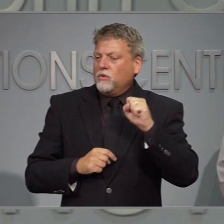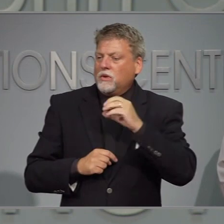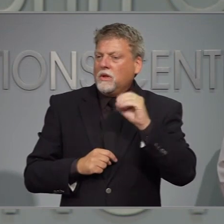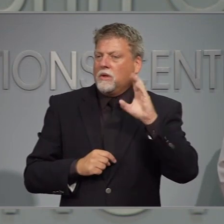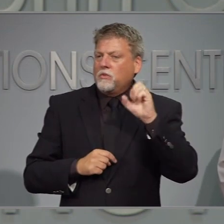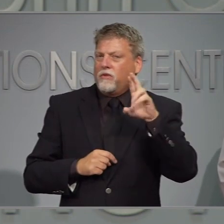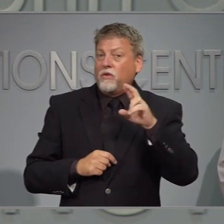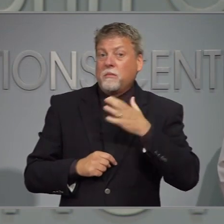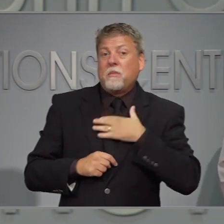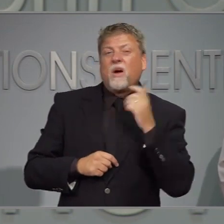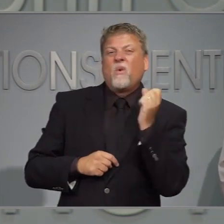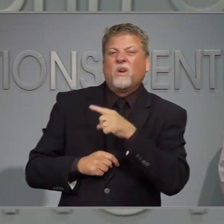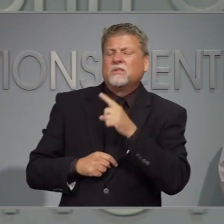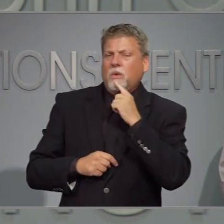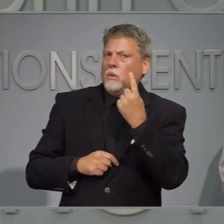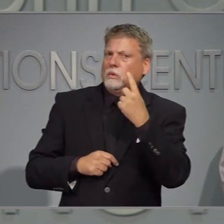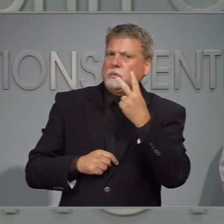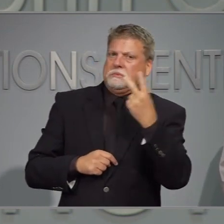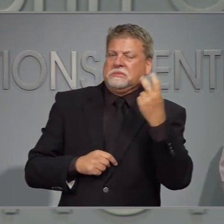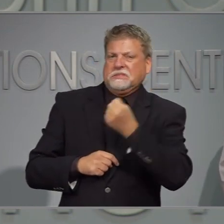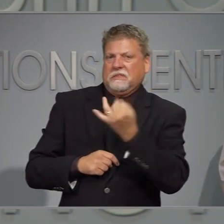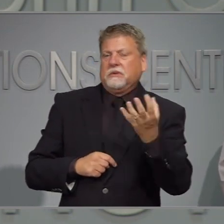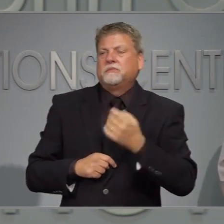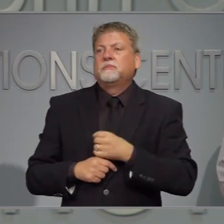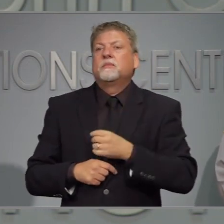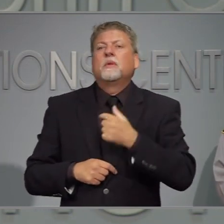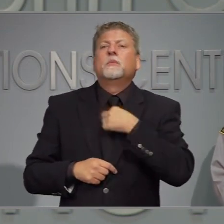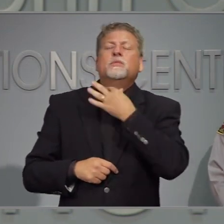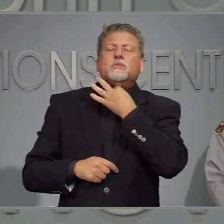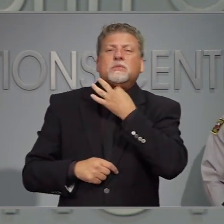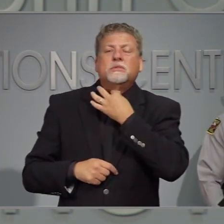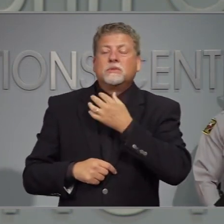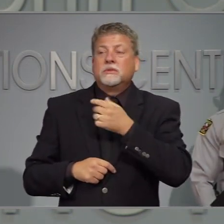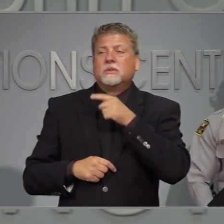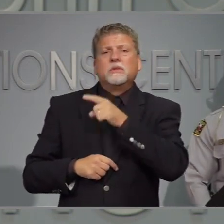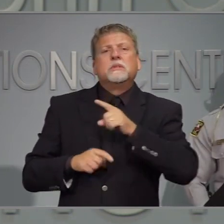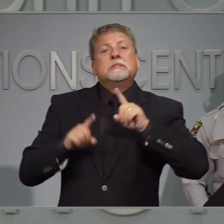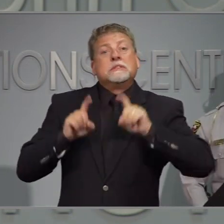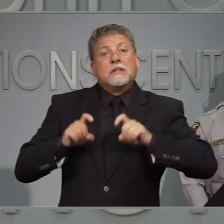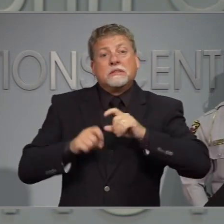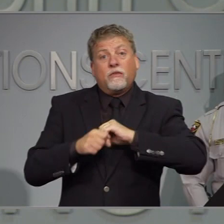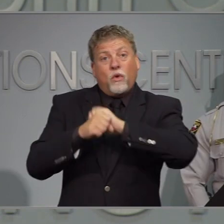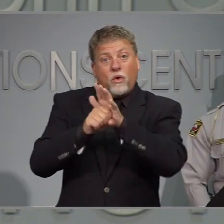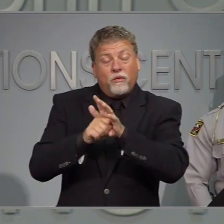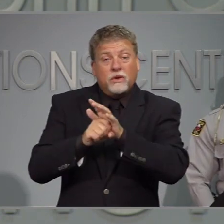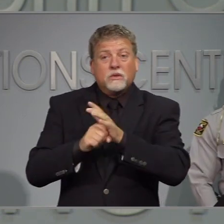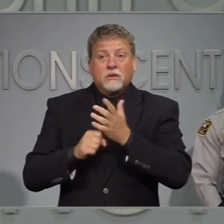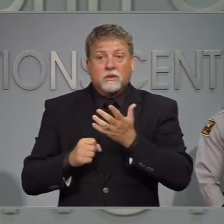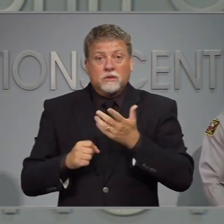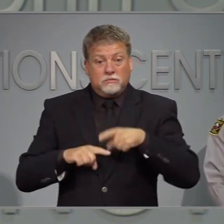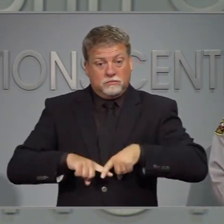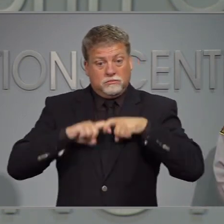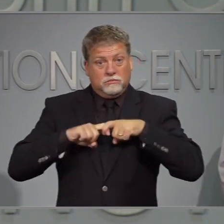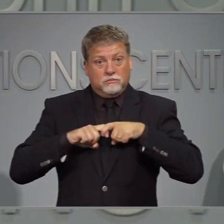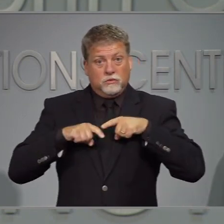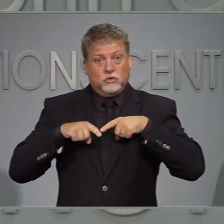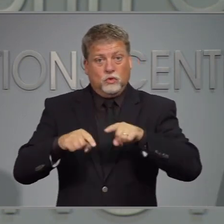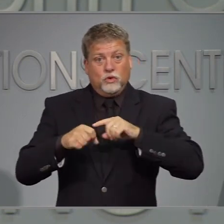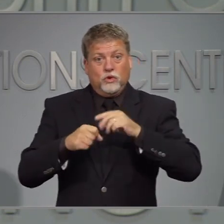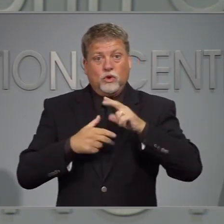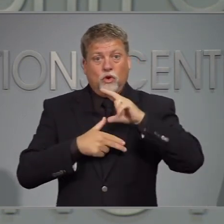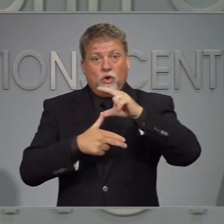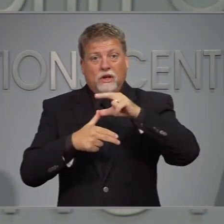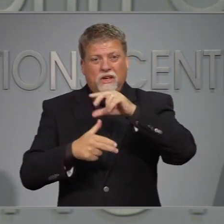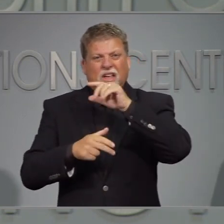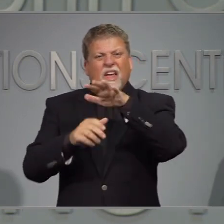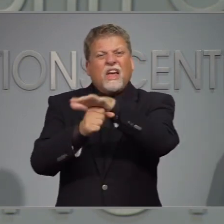Tengo un varias preguntas y los ofe y los esfuerzo de que que es que esfuerzo